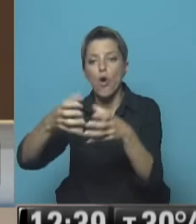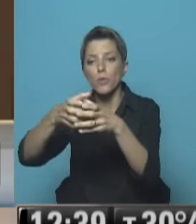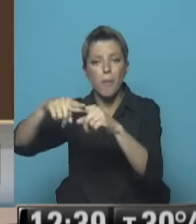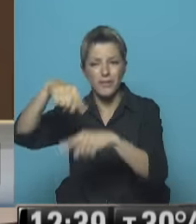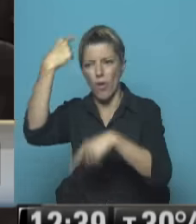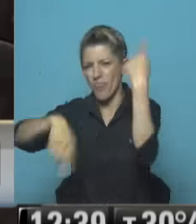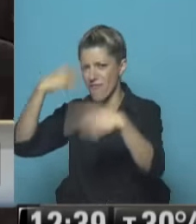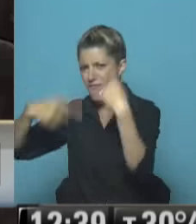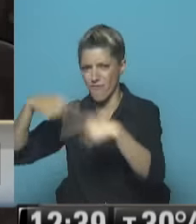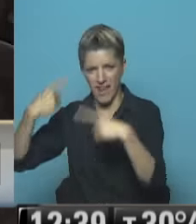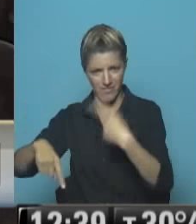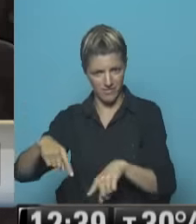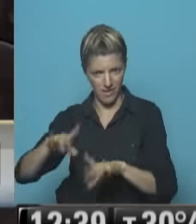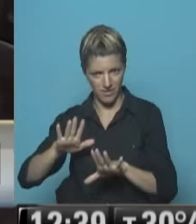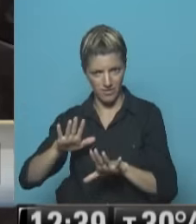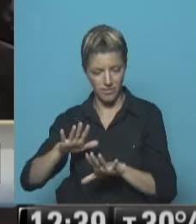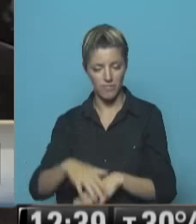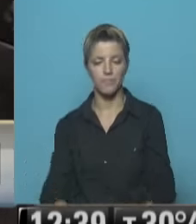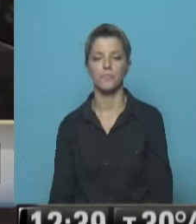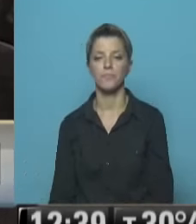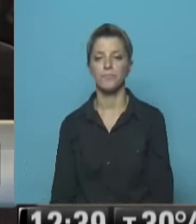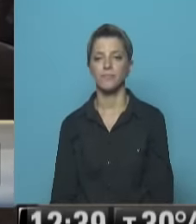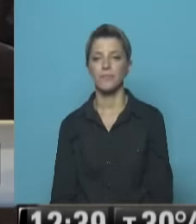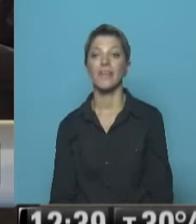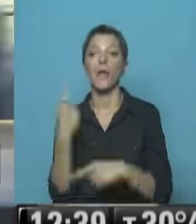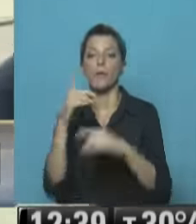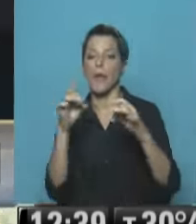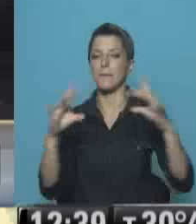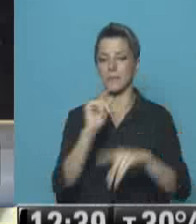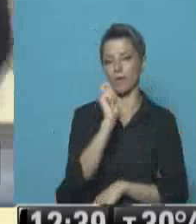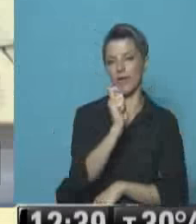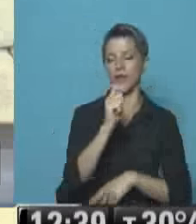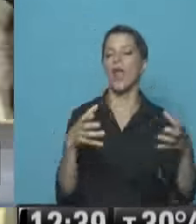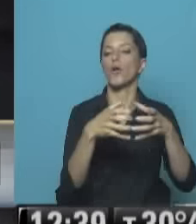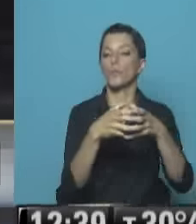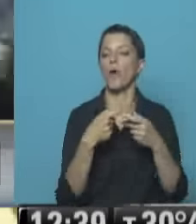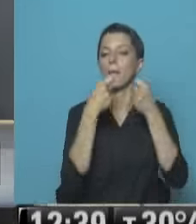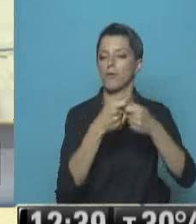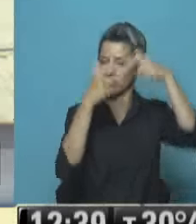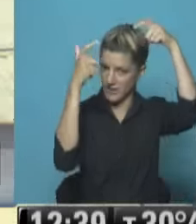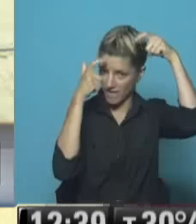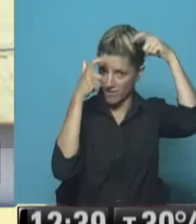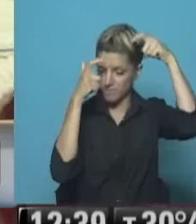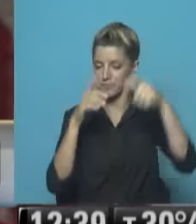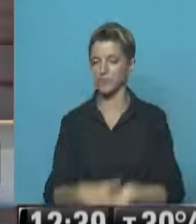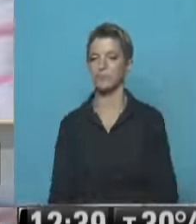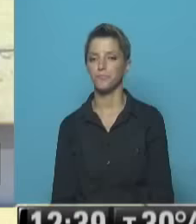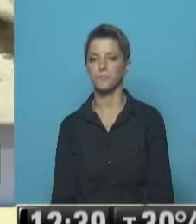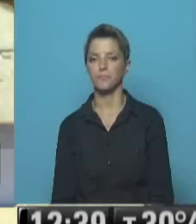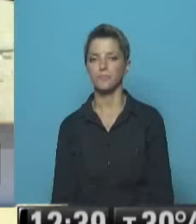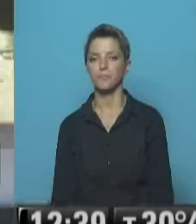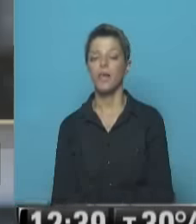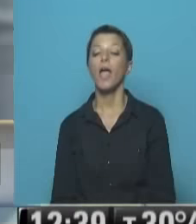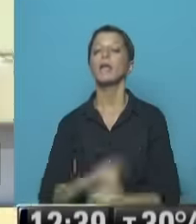Con diferencias internas importantes Que tienen un enemigo en común Que es el chavismo Exactamente Y a propósito de esto, recordemos que la